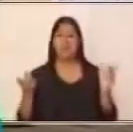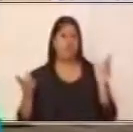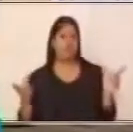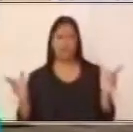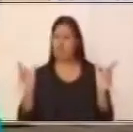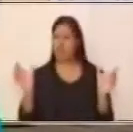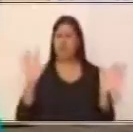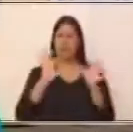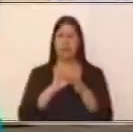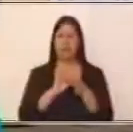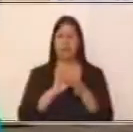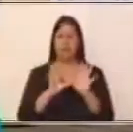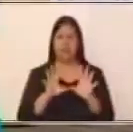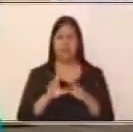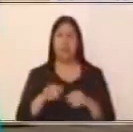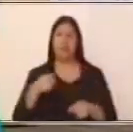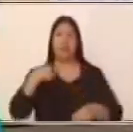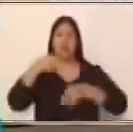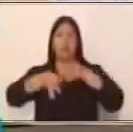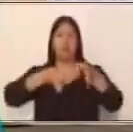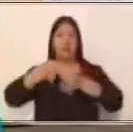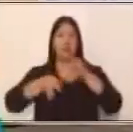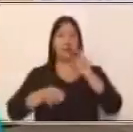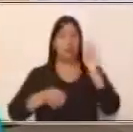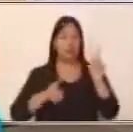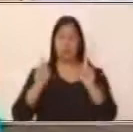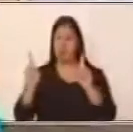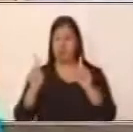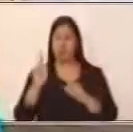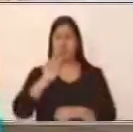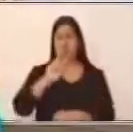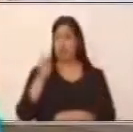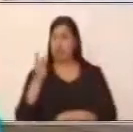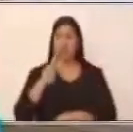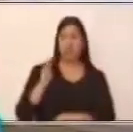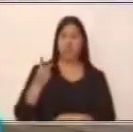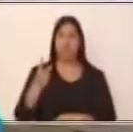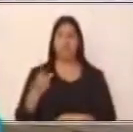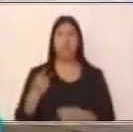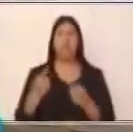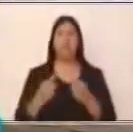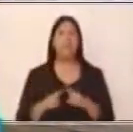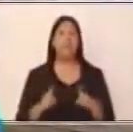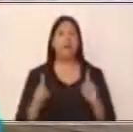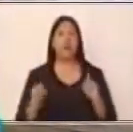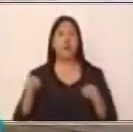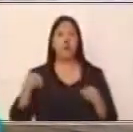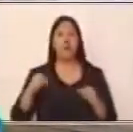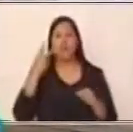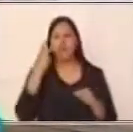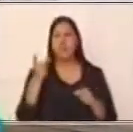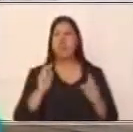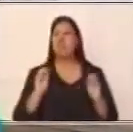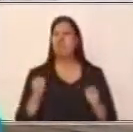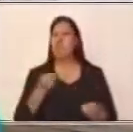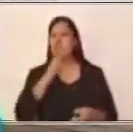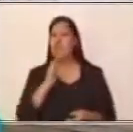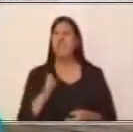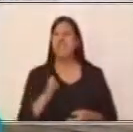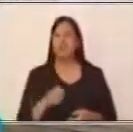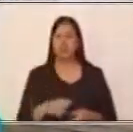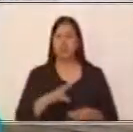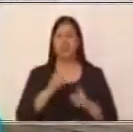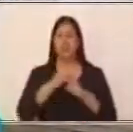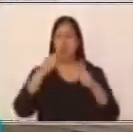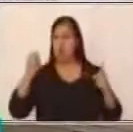yo te voy a ir explicando una por una. Pero antes vamos a ver la definición de oraciones compuestas. ¿Qué es una